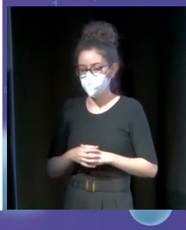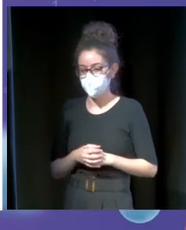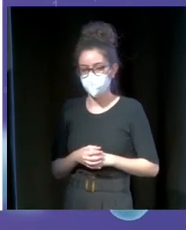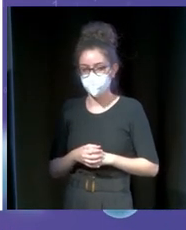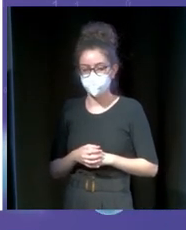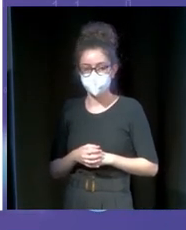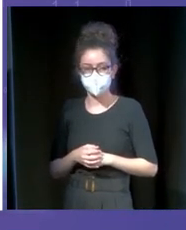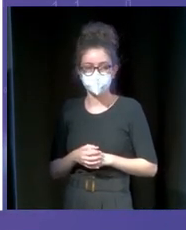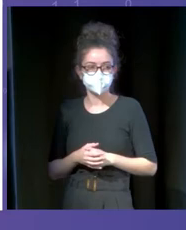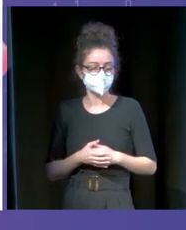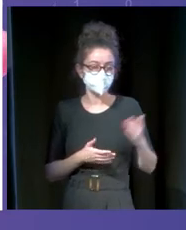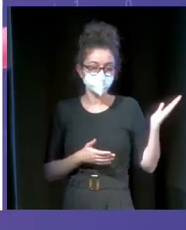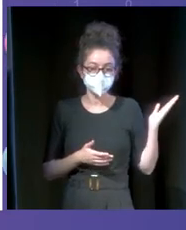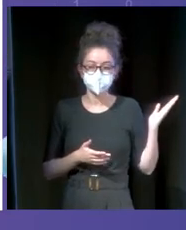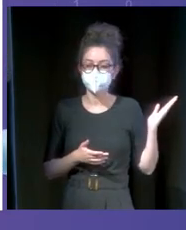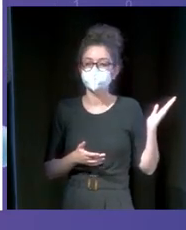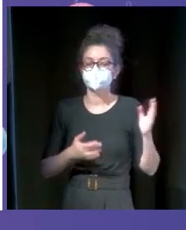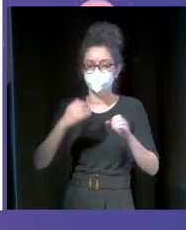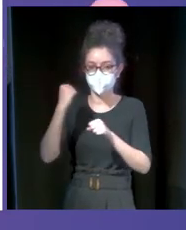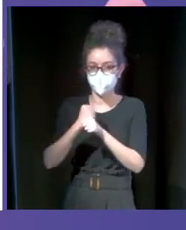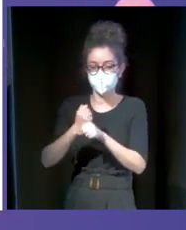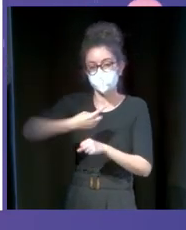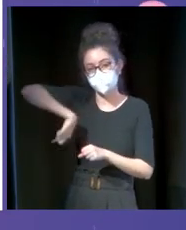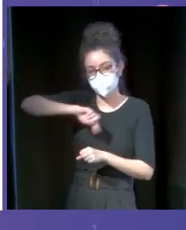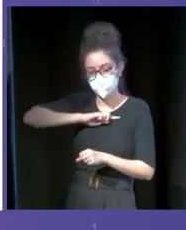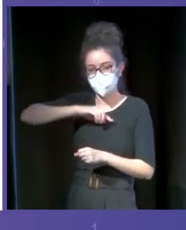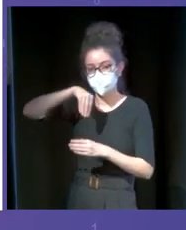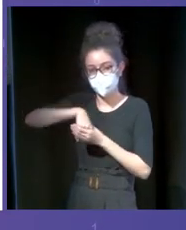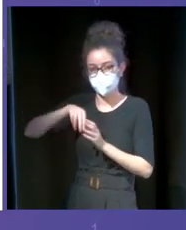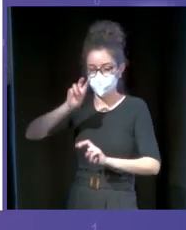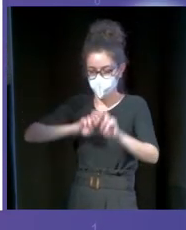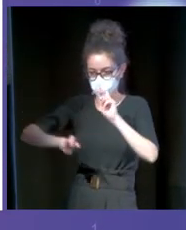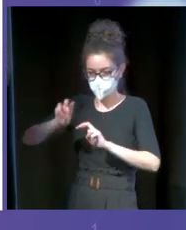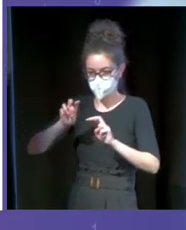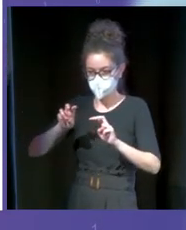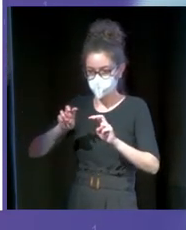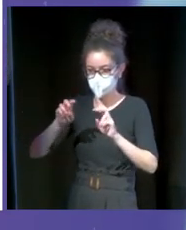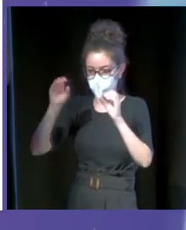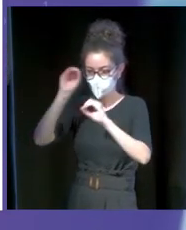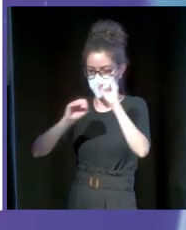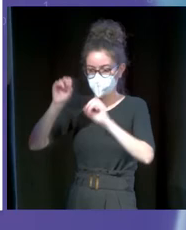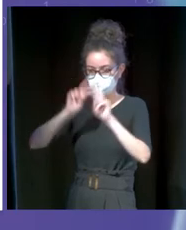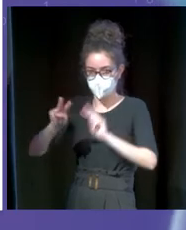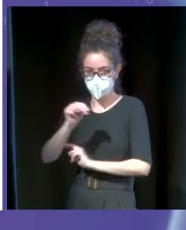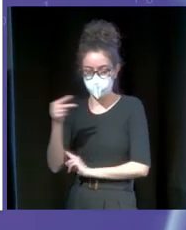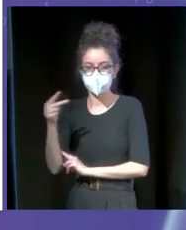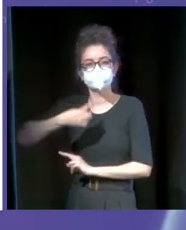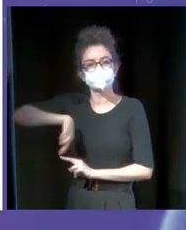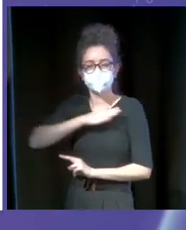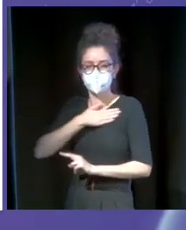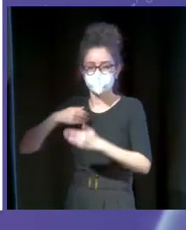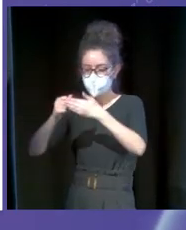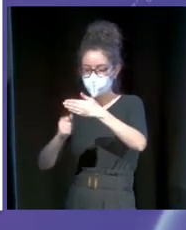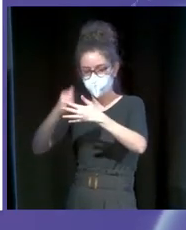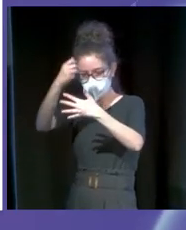Aquí quería que vieses un poco cuál es nuestro trabajo en SEO. Nosotros en SEO siempre queremos ser los primeros. Los segundos no